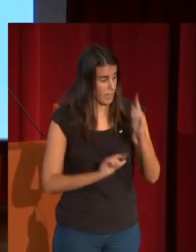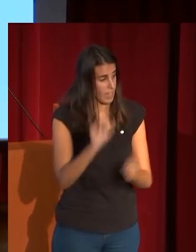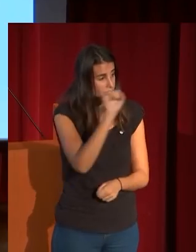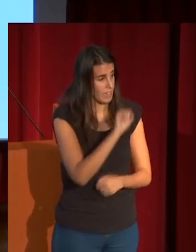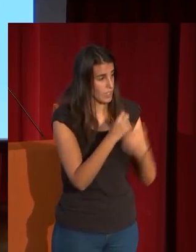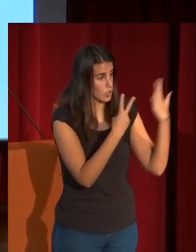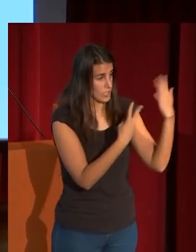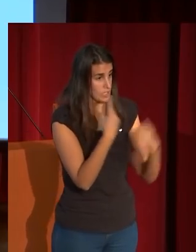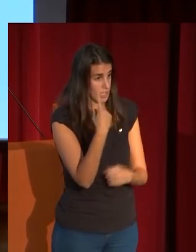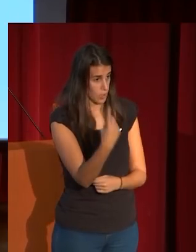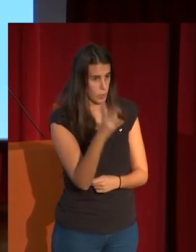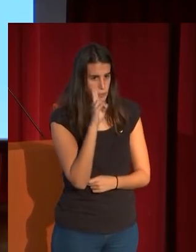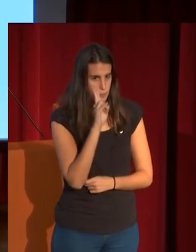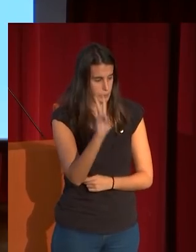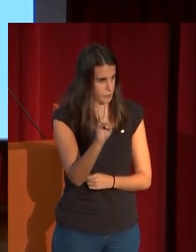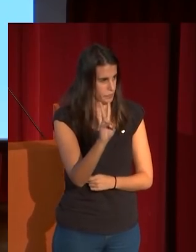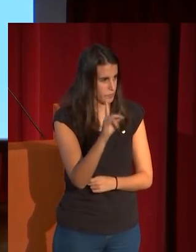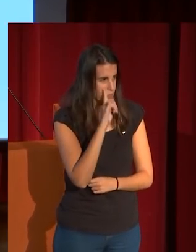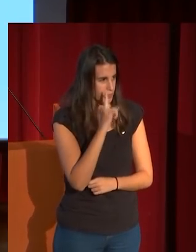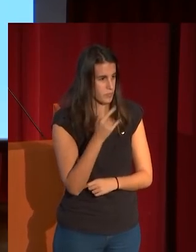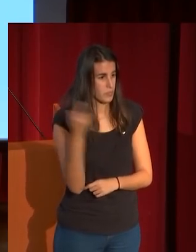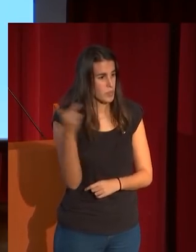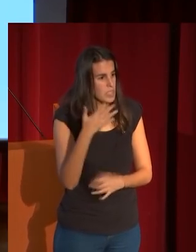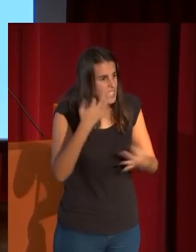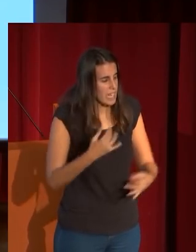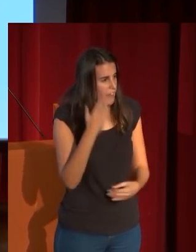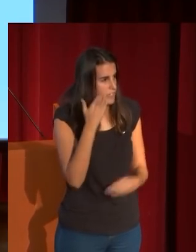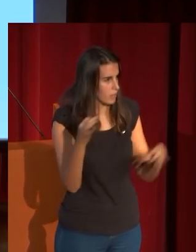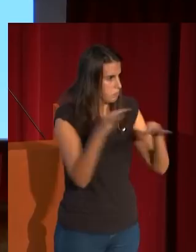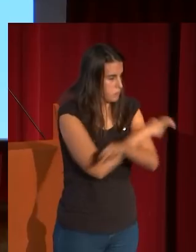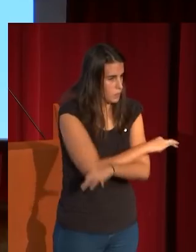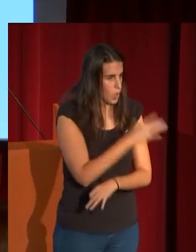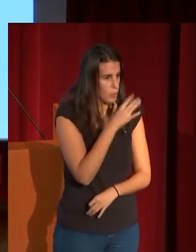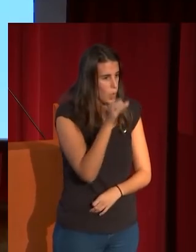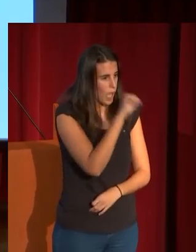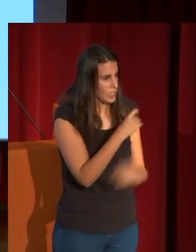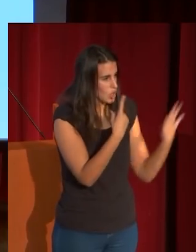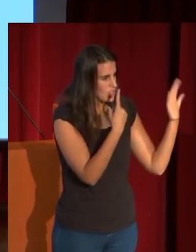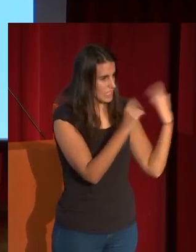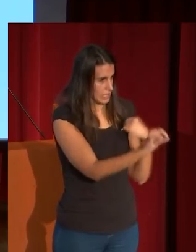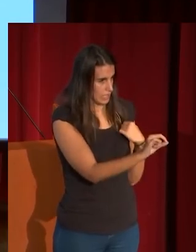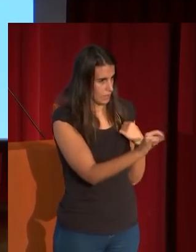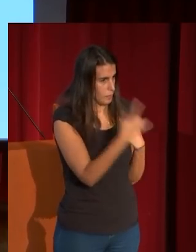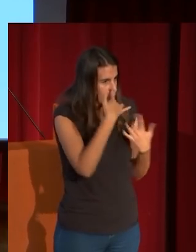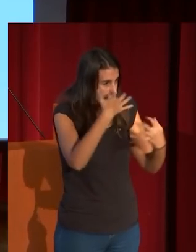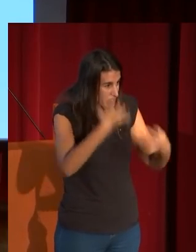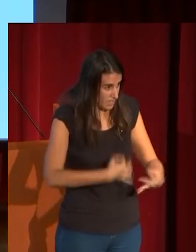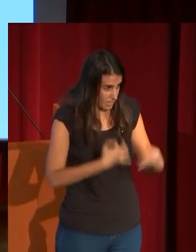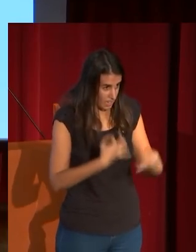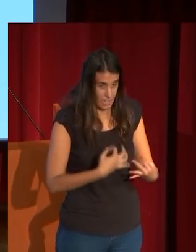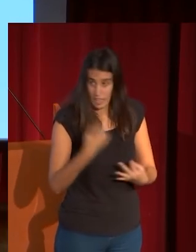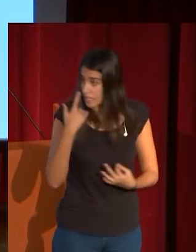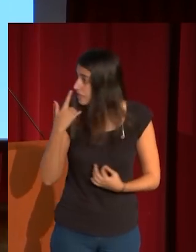71 aunque se había fechado diez años antes a principios de los 60 sin embargo fíjense como con la